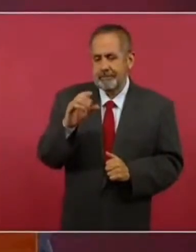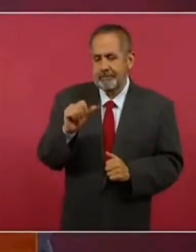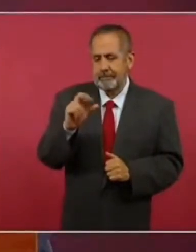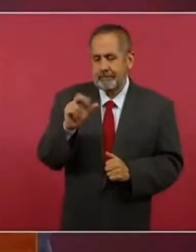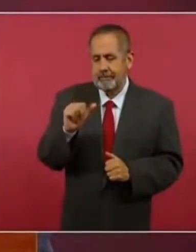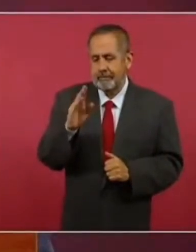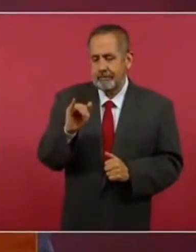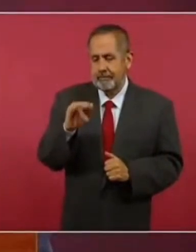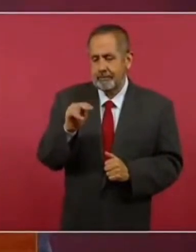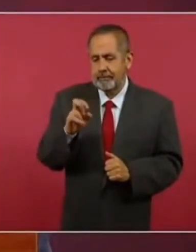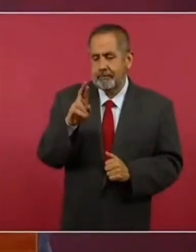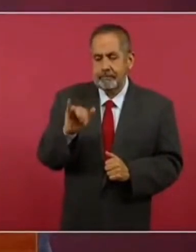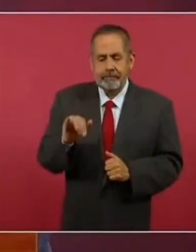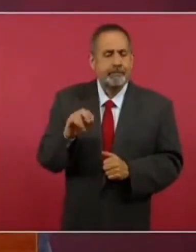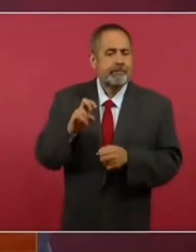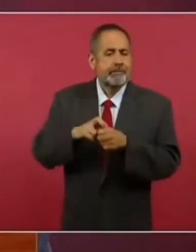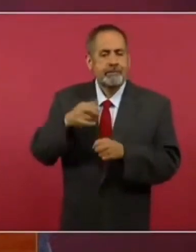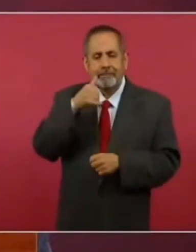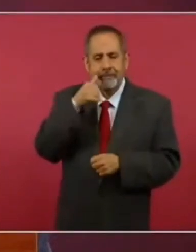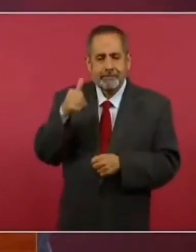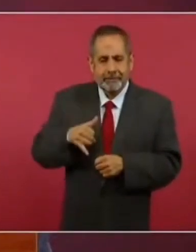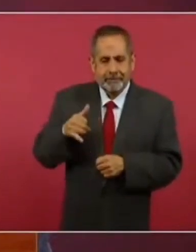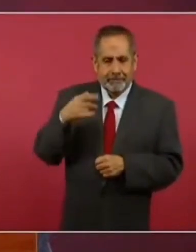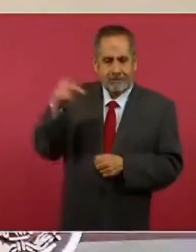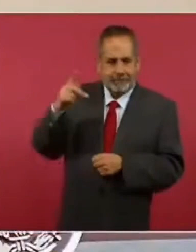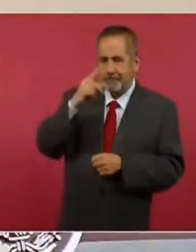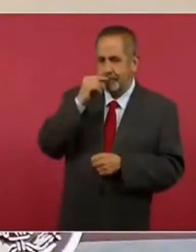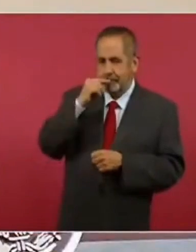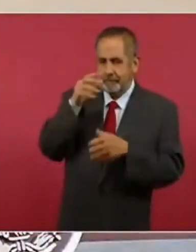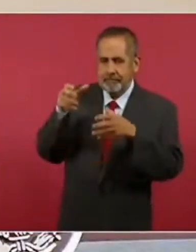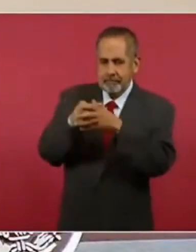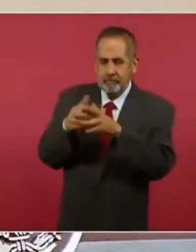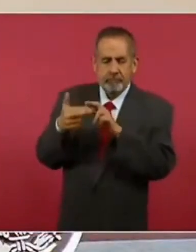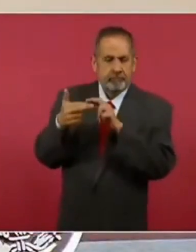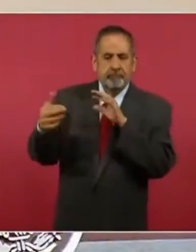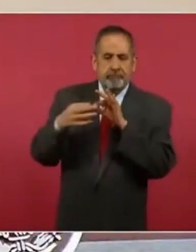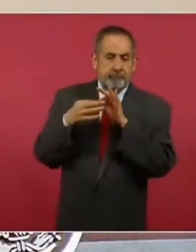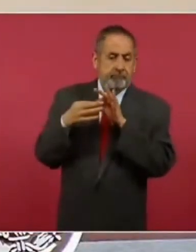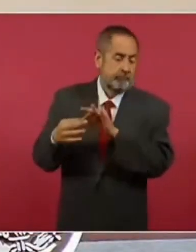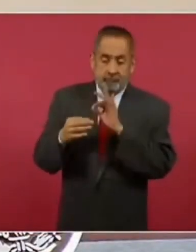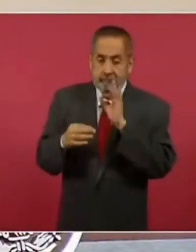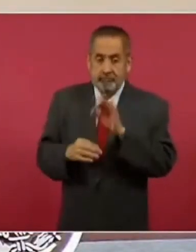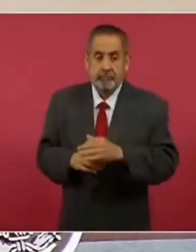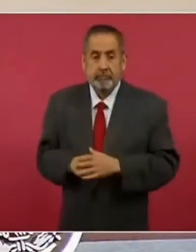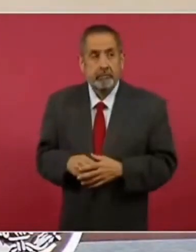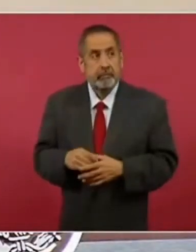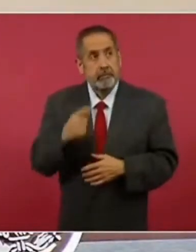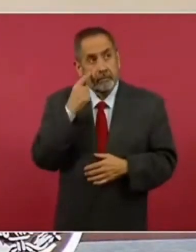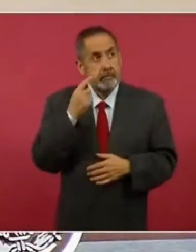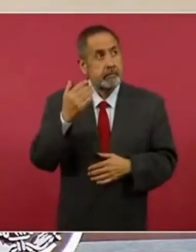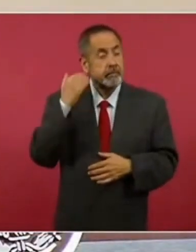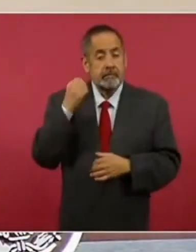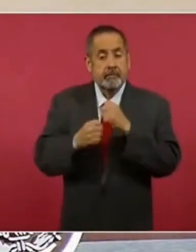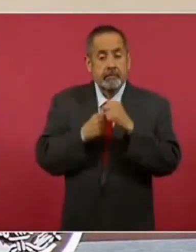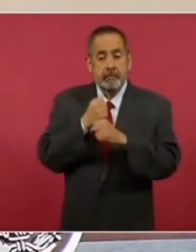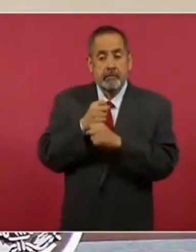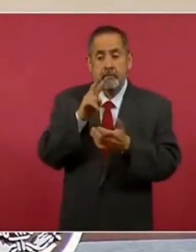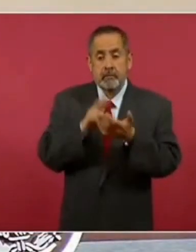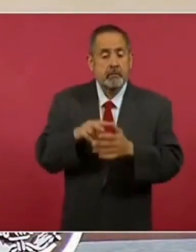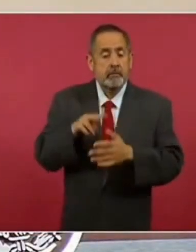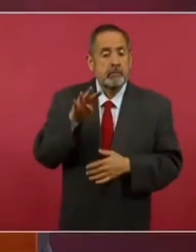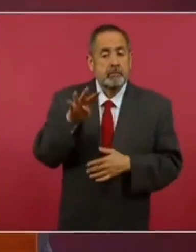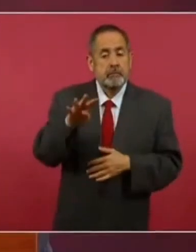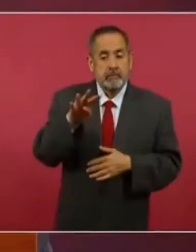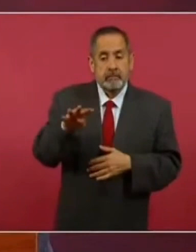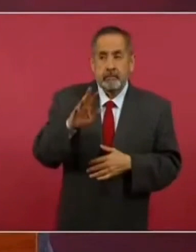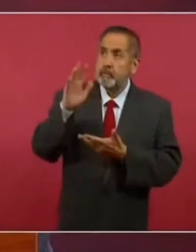de Carabinieri del gobierno de Italia. De hecho, en el año 2019 recuperamos